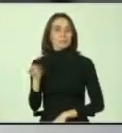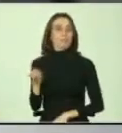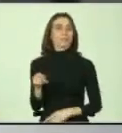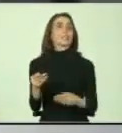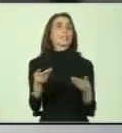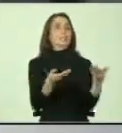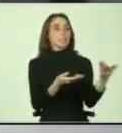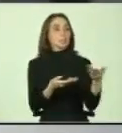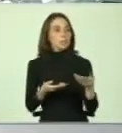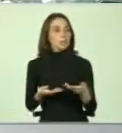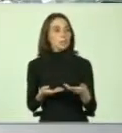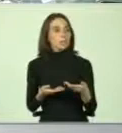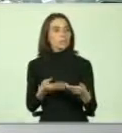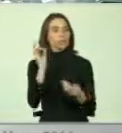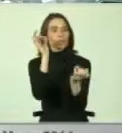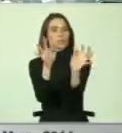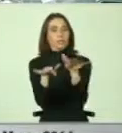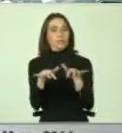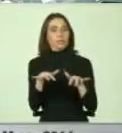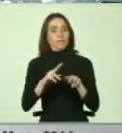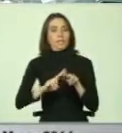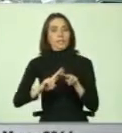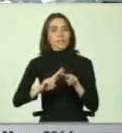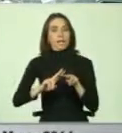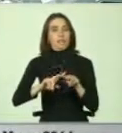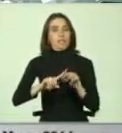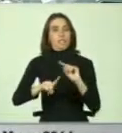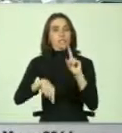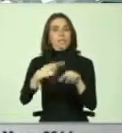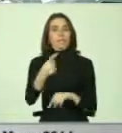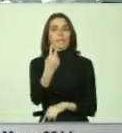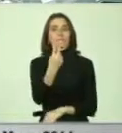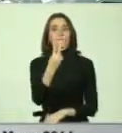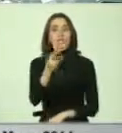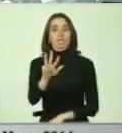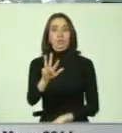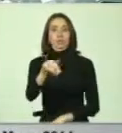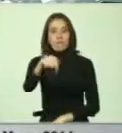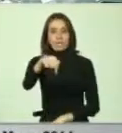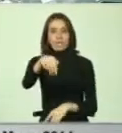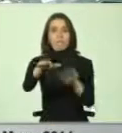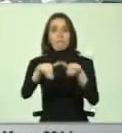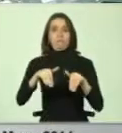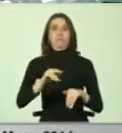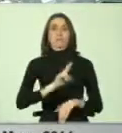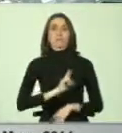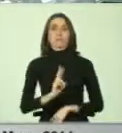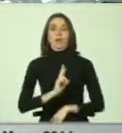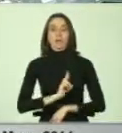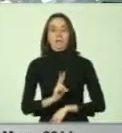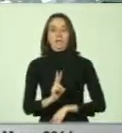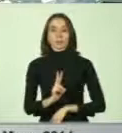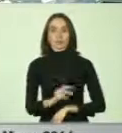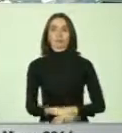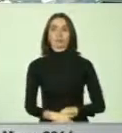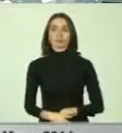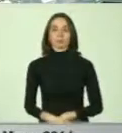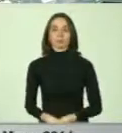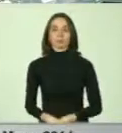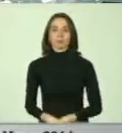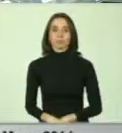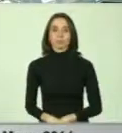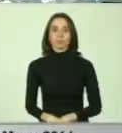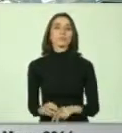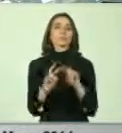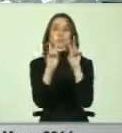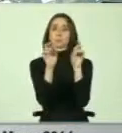la invitación al seminario que se realizará el día 29 aquí mismo en Valparaíso y que